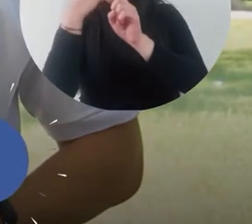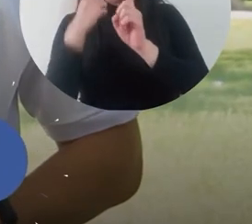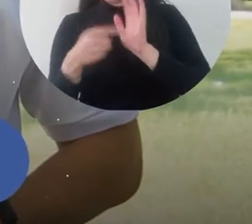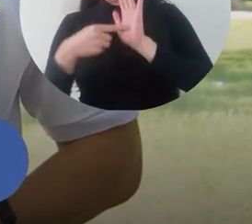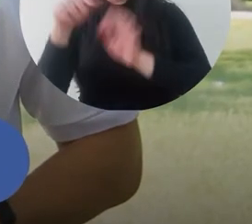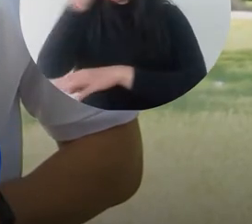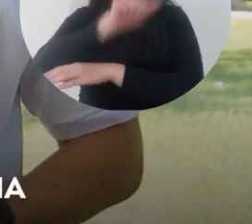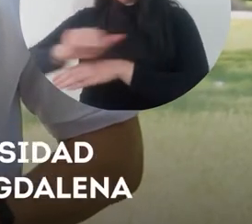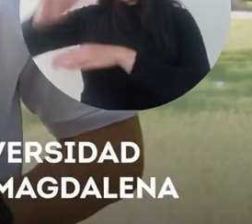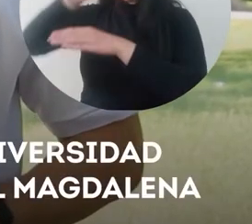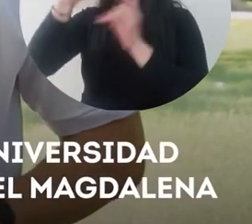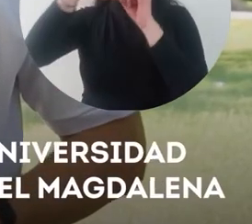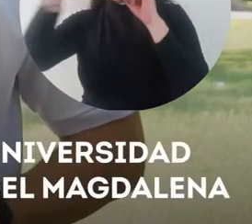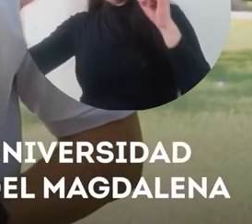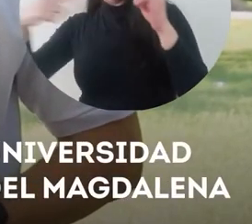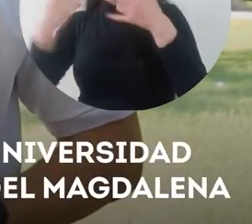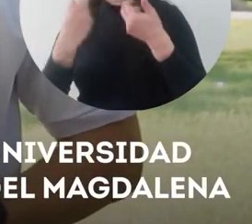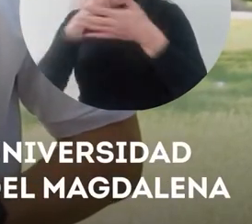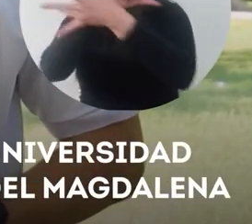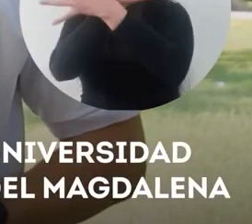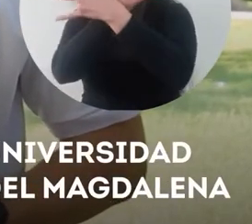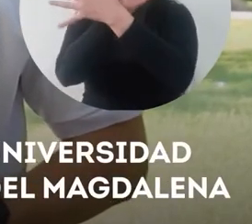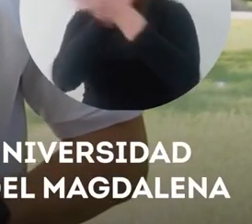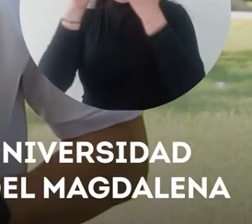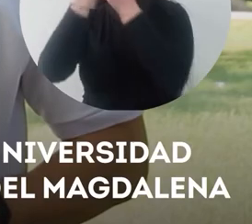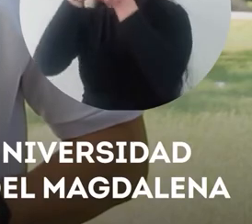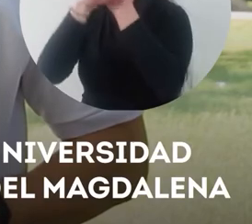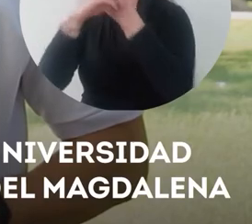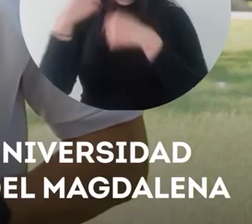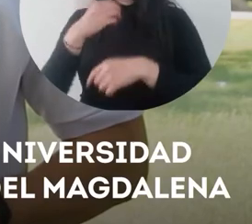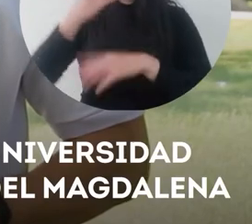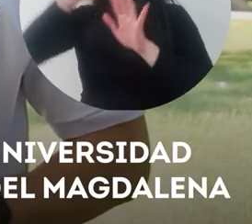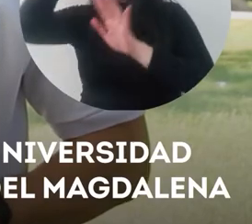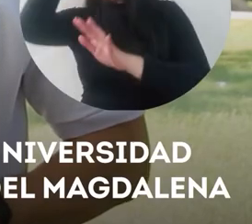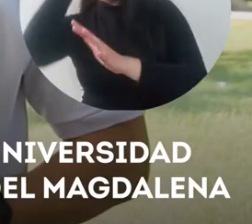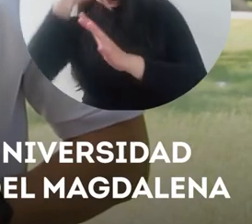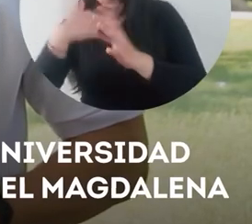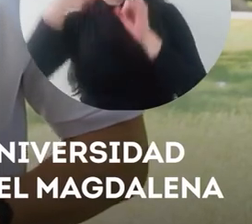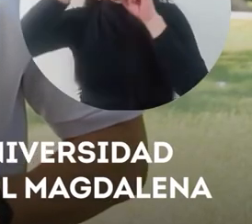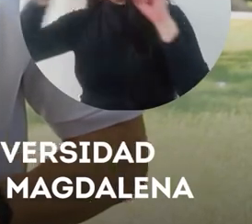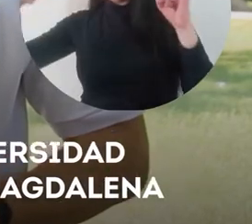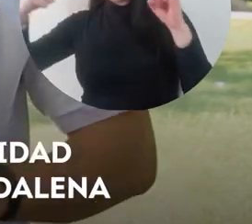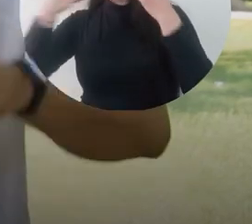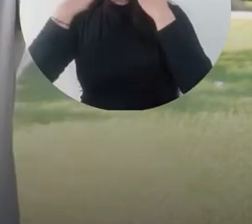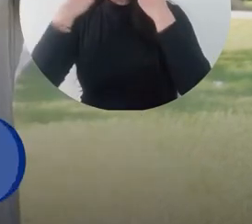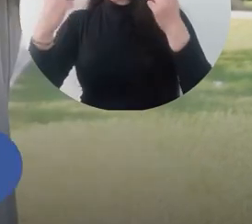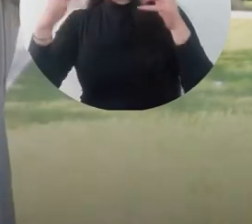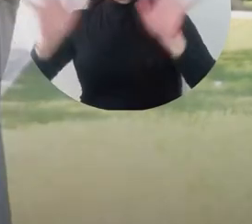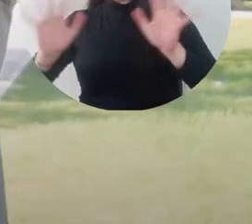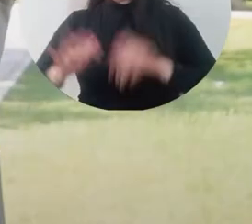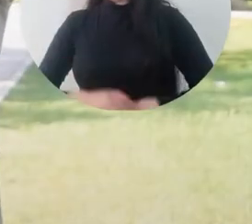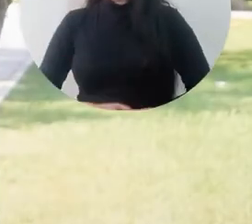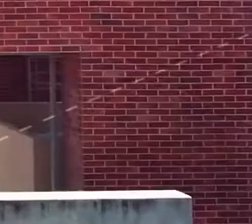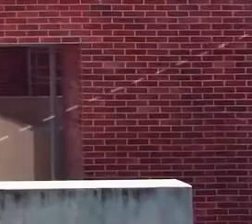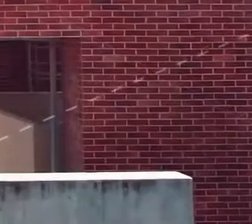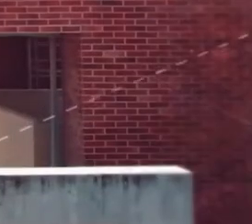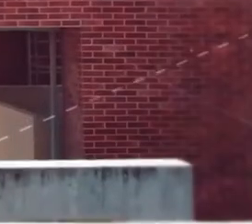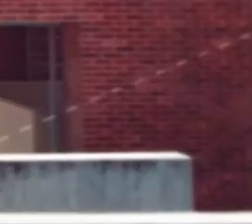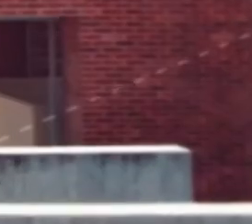institucionales arroba URI Magdalena para Instagram y Twitter y Universidad del Magdalena en Facebook Hasta pronto